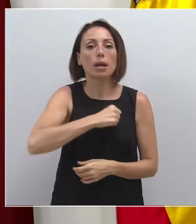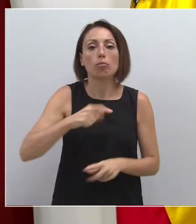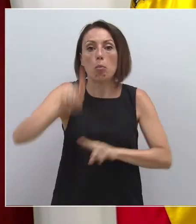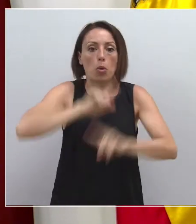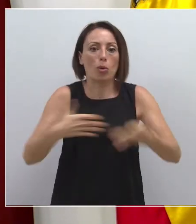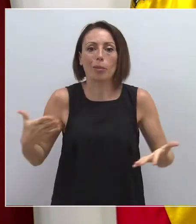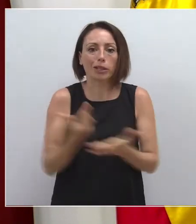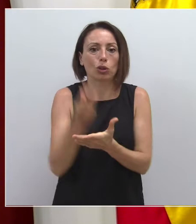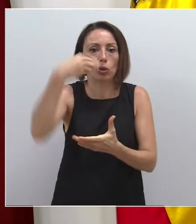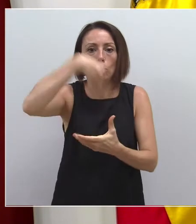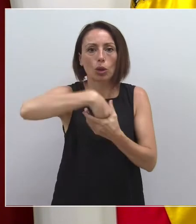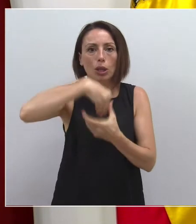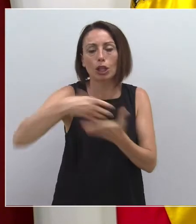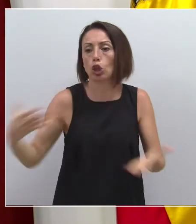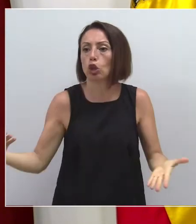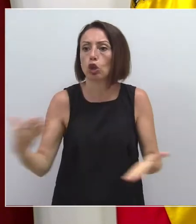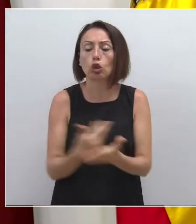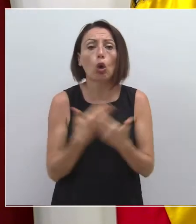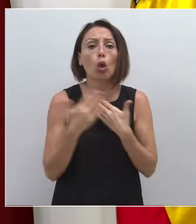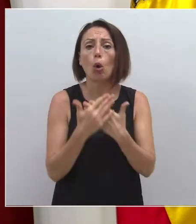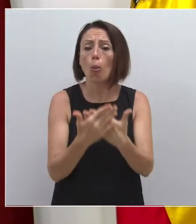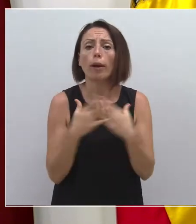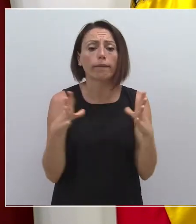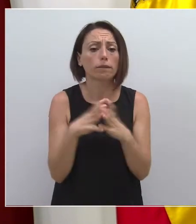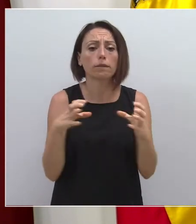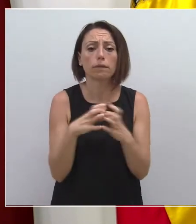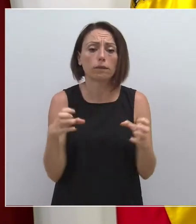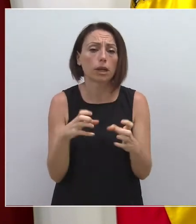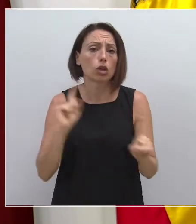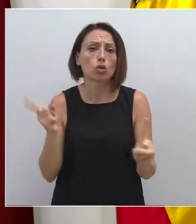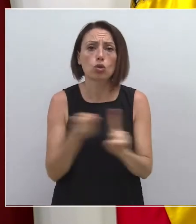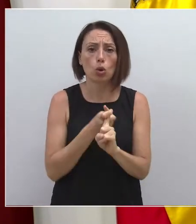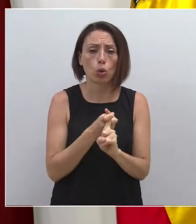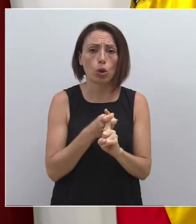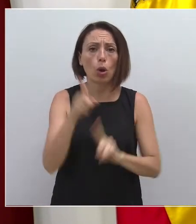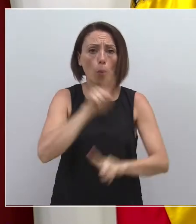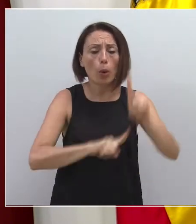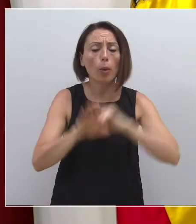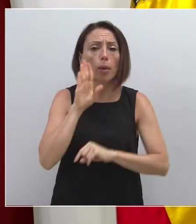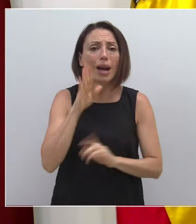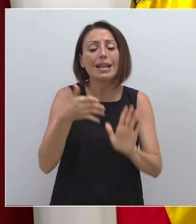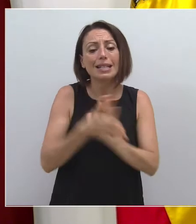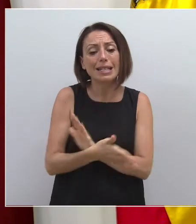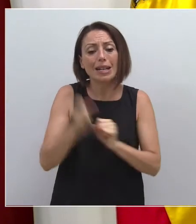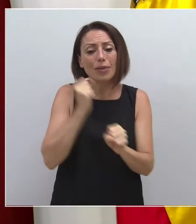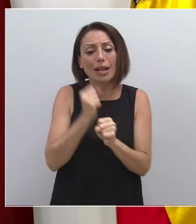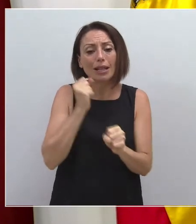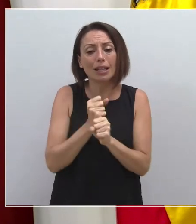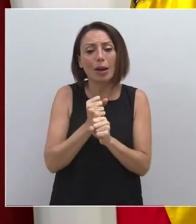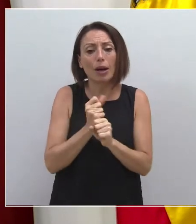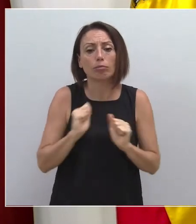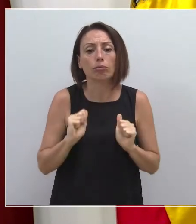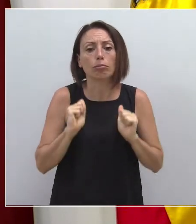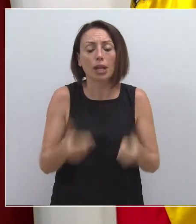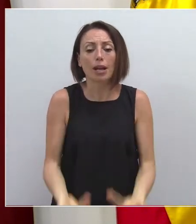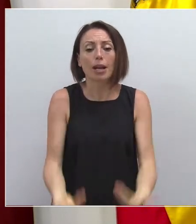todos y todos tenemos voluntad y deseo de resolverlo. Por lo tanto, es una actuación que tiene que partir de